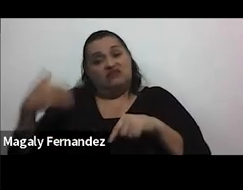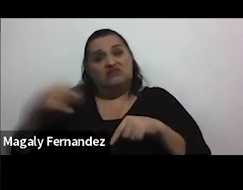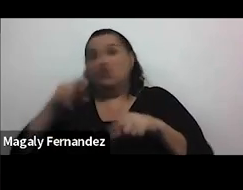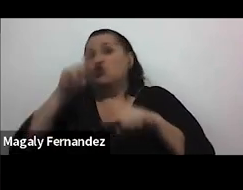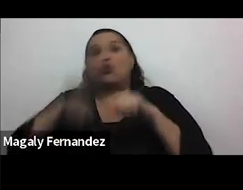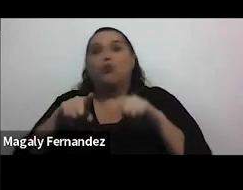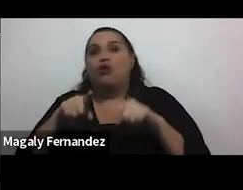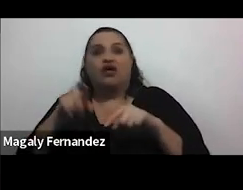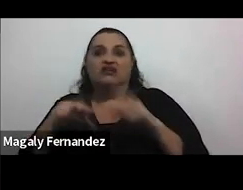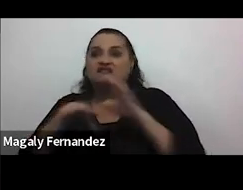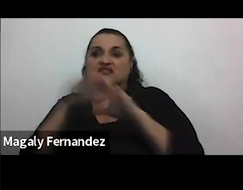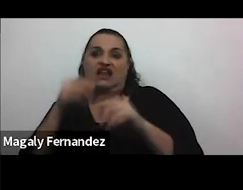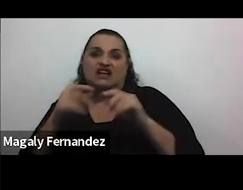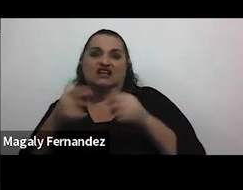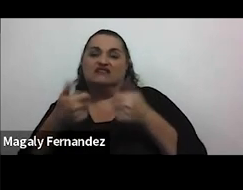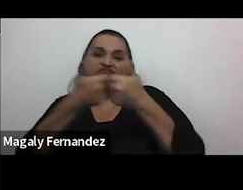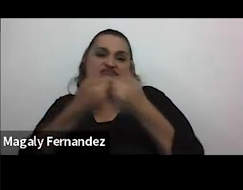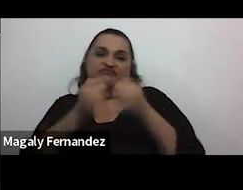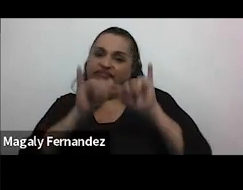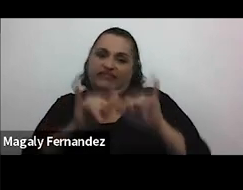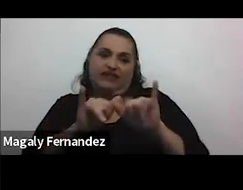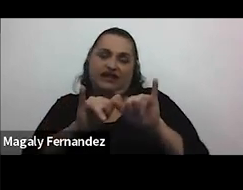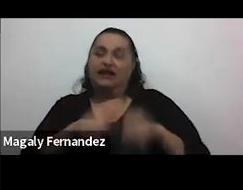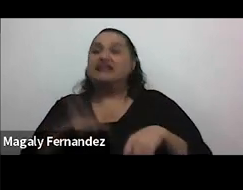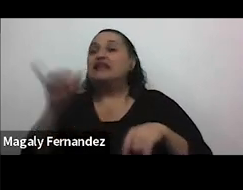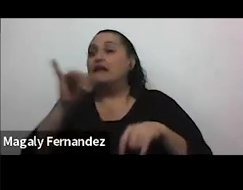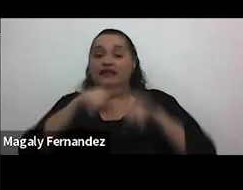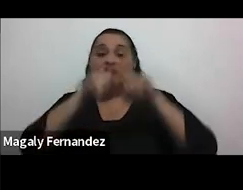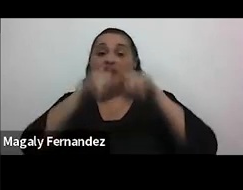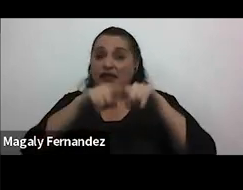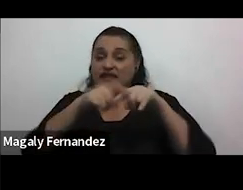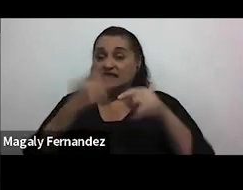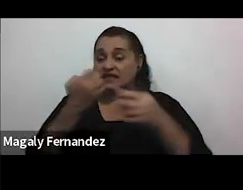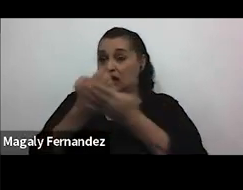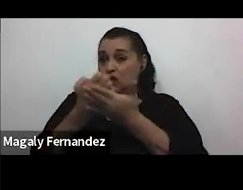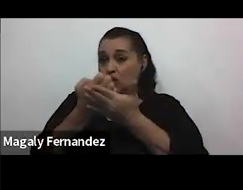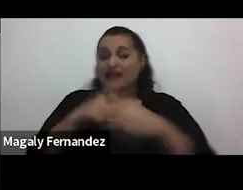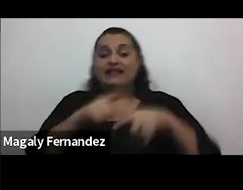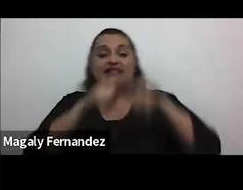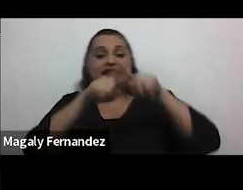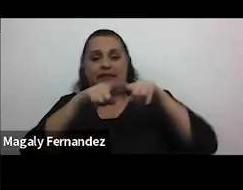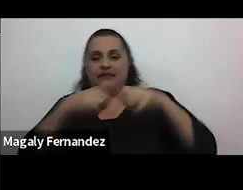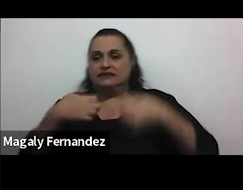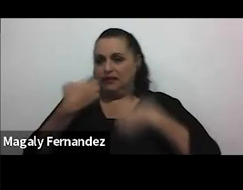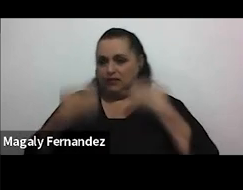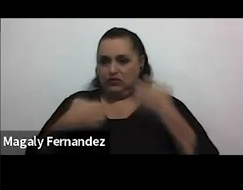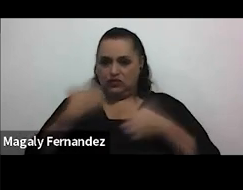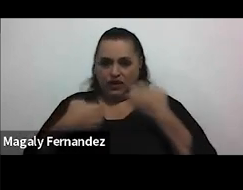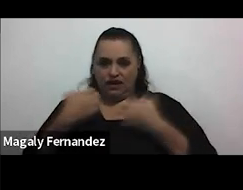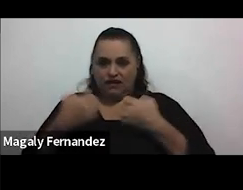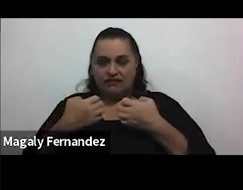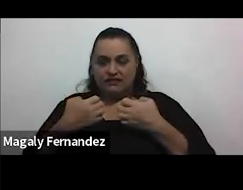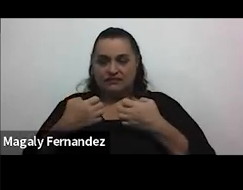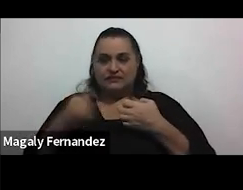de pareja y de la mano de la dependencia económica está la dependencia emocional cuando se genera un